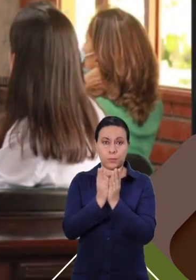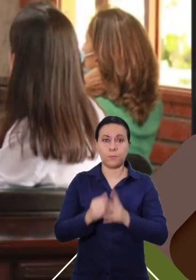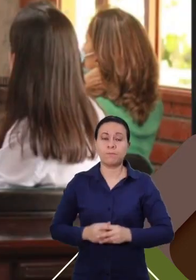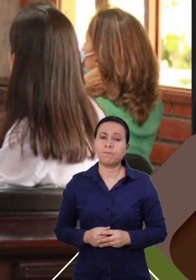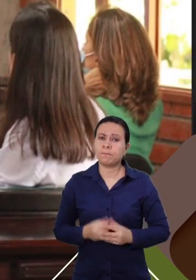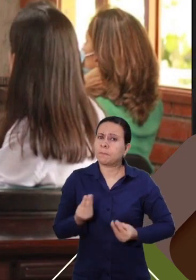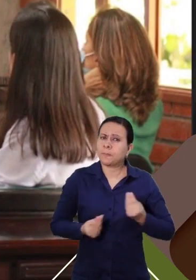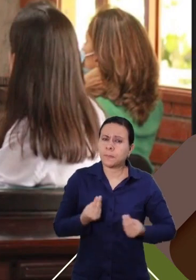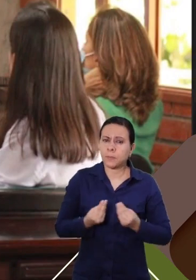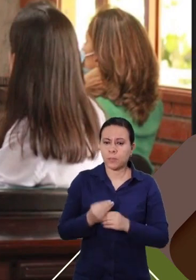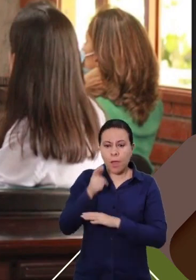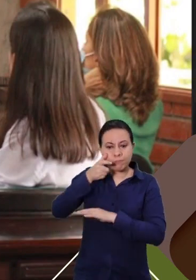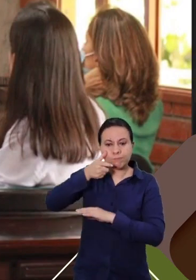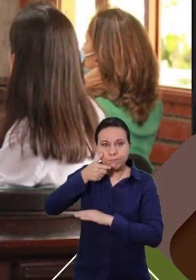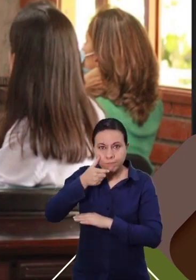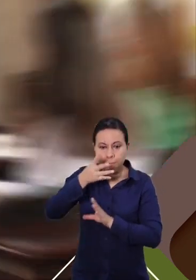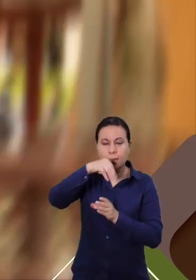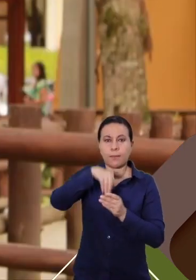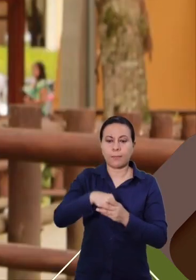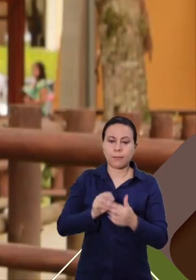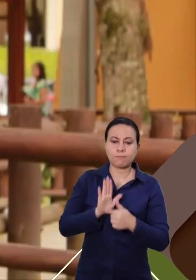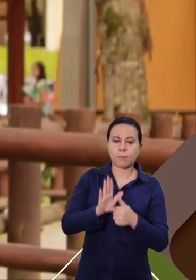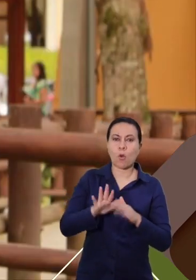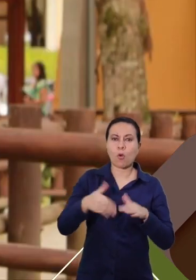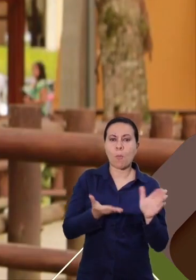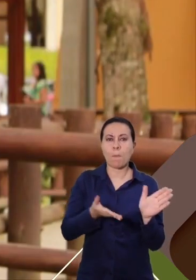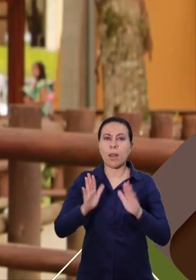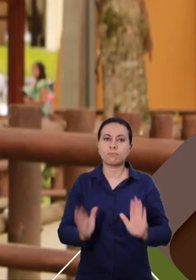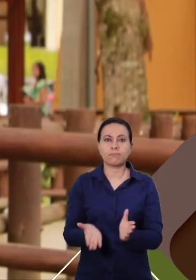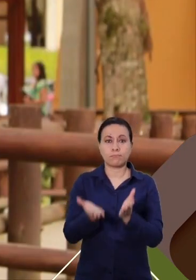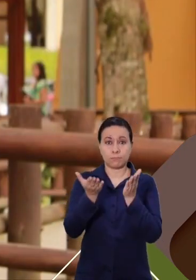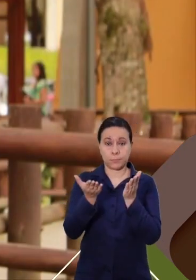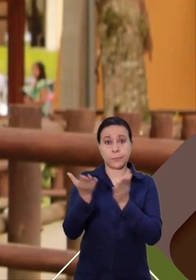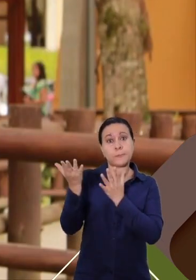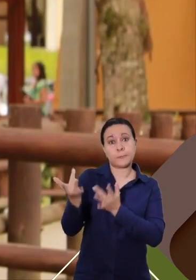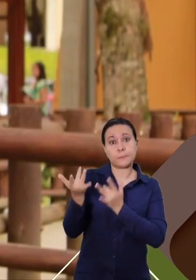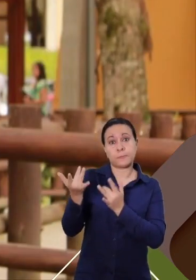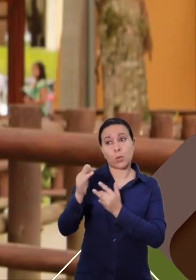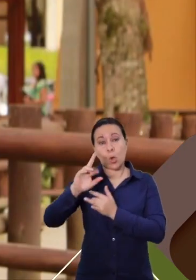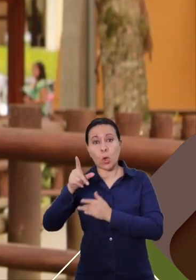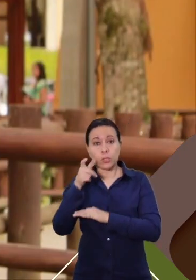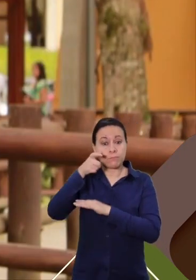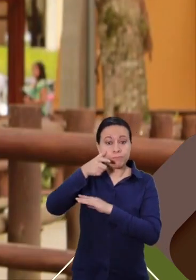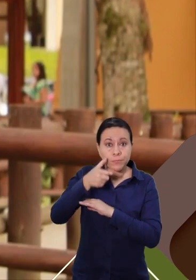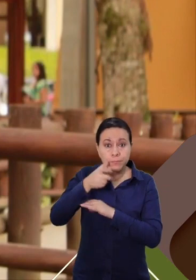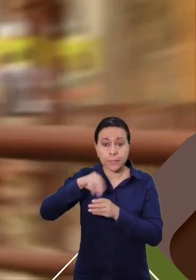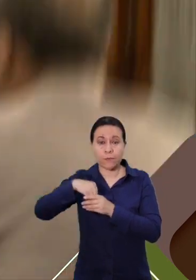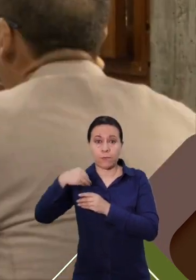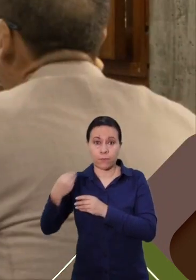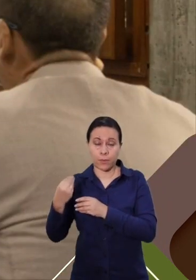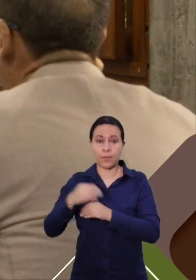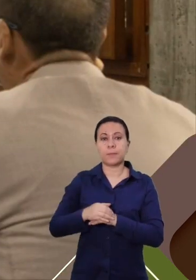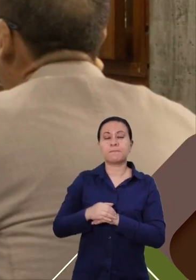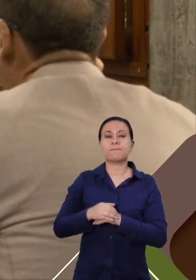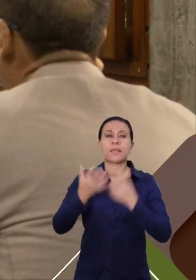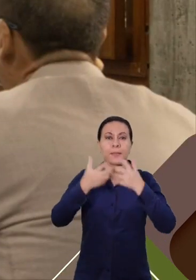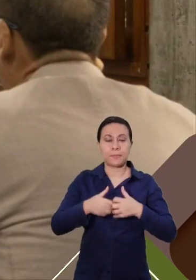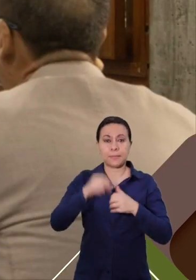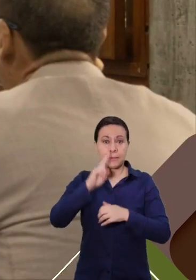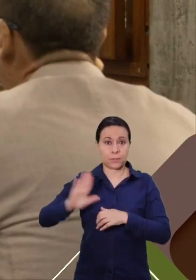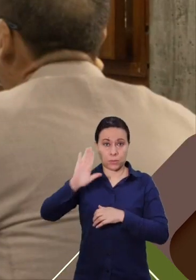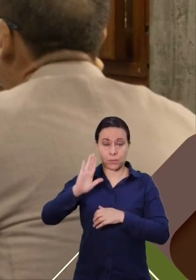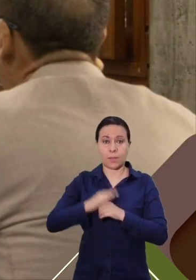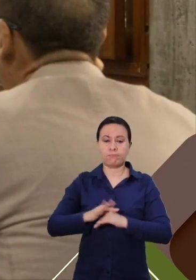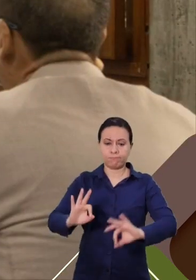realizó una auditoría interna y se entregó un plan de mejoramiento. Estamos a espera de la Auditoría Externa por ANECA, Agencia Nacional de